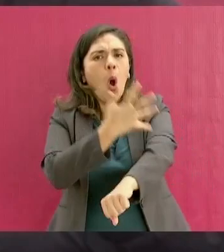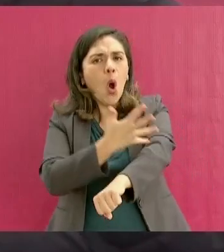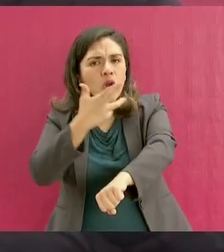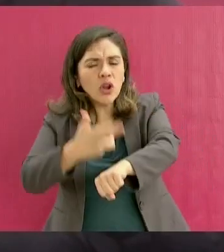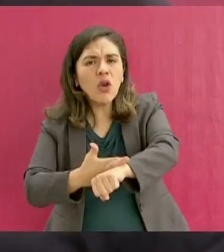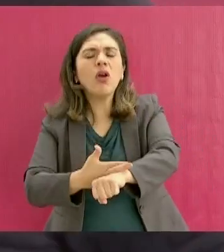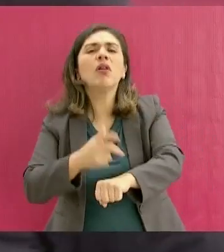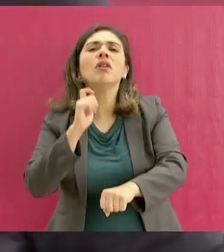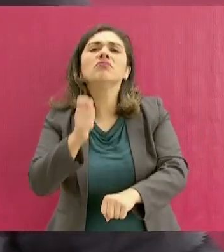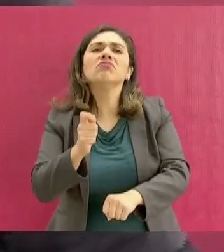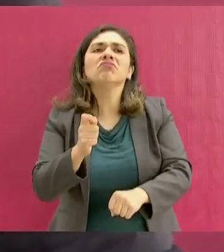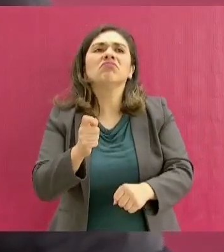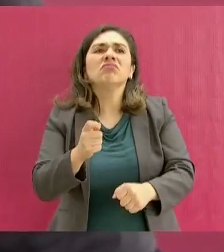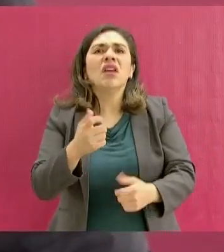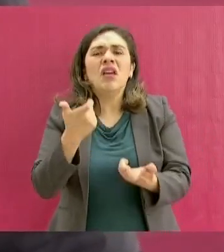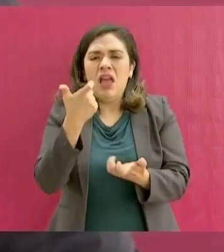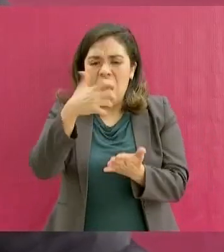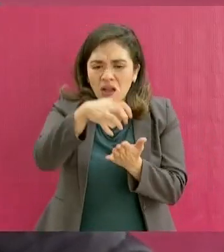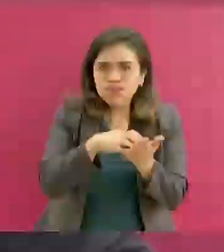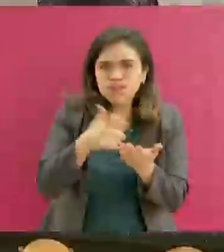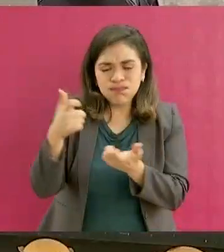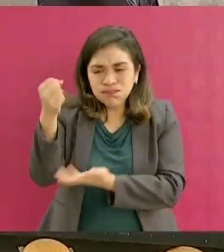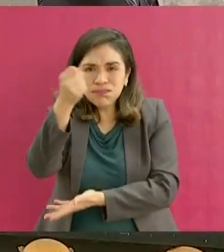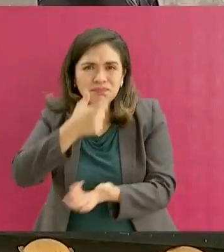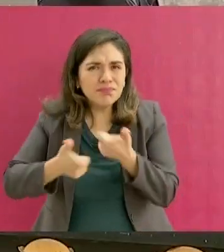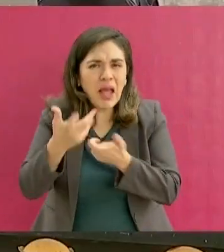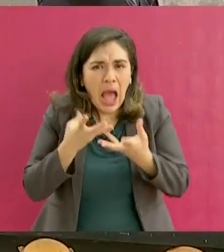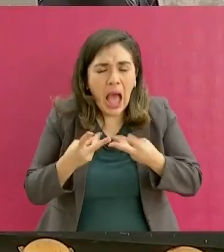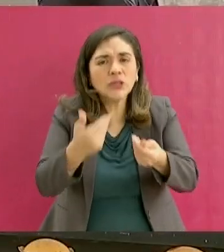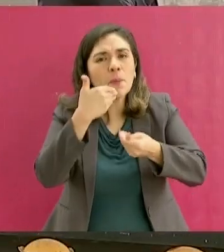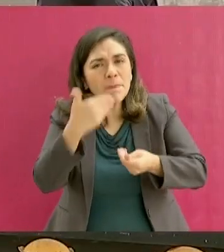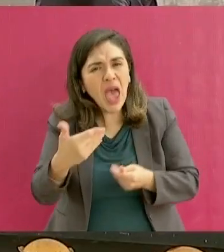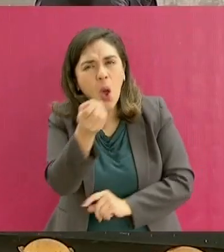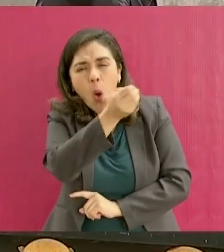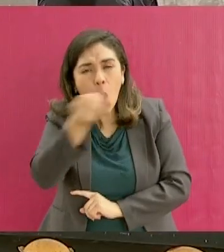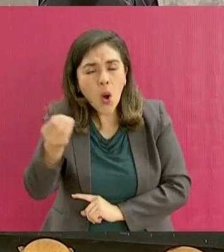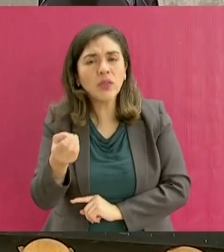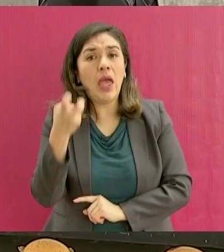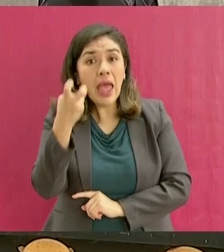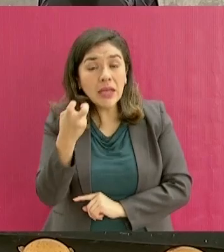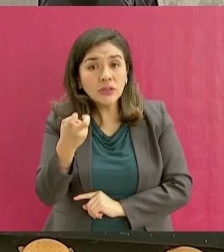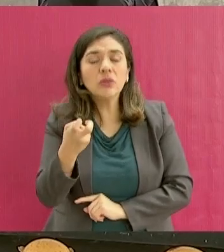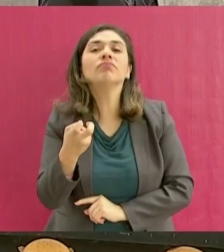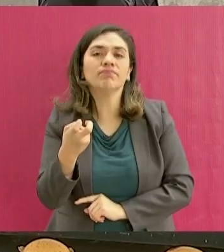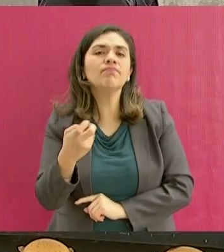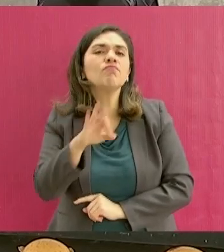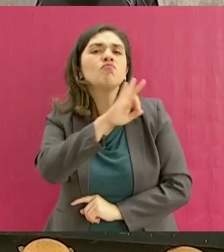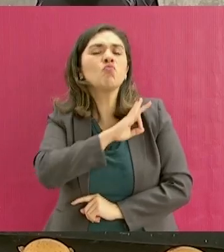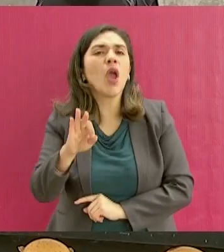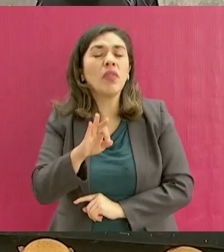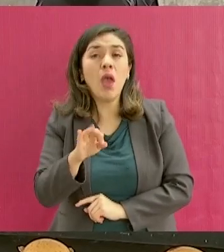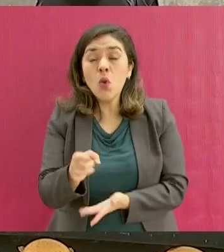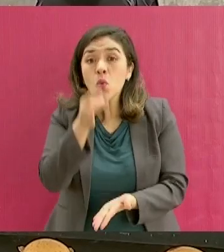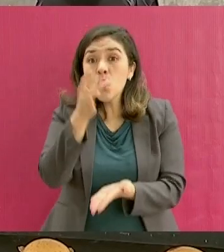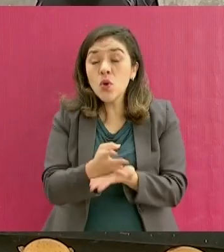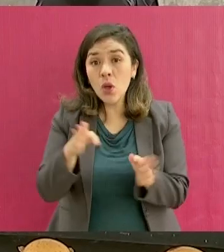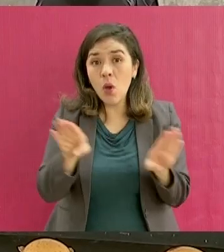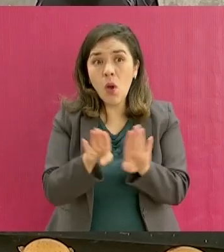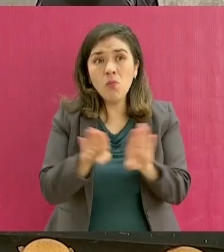austeridad y que podamos no sólo